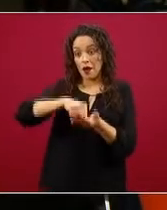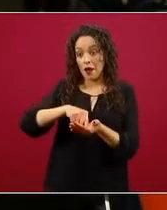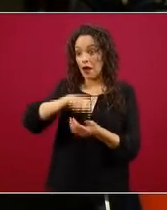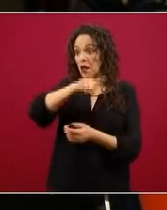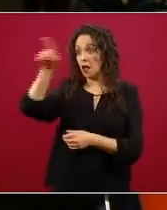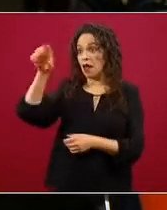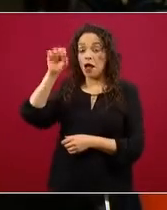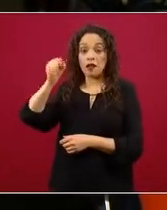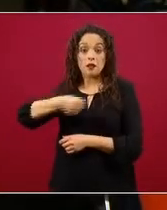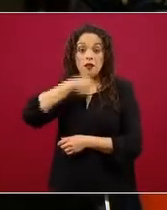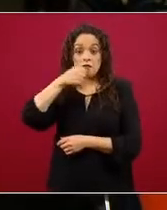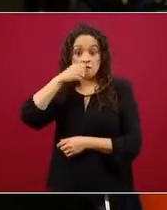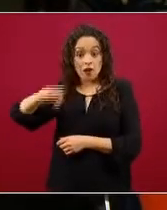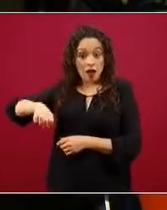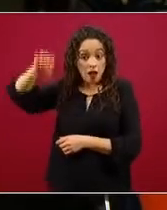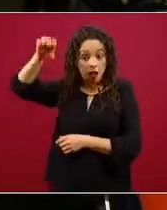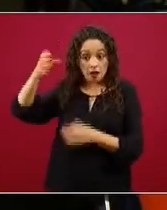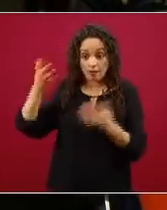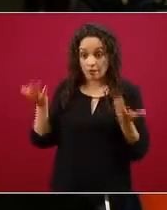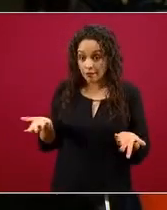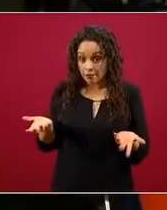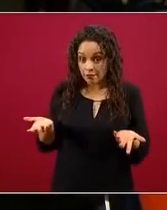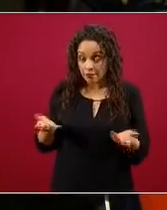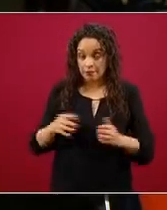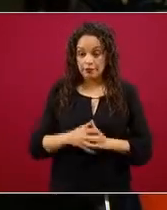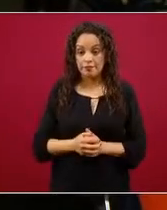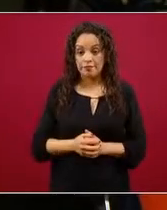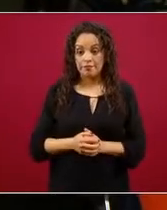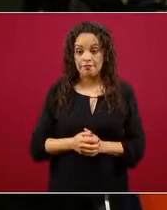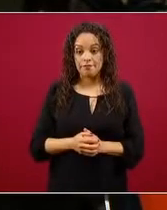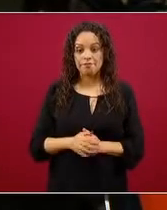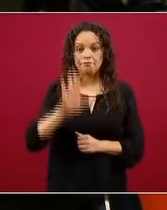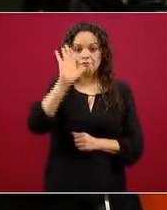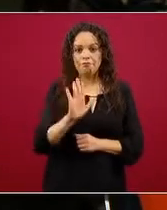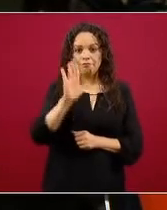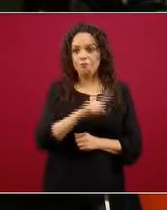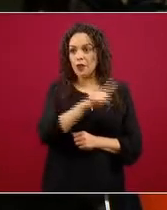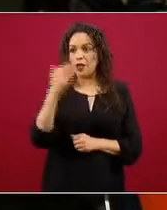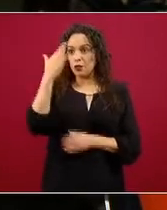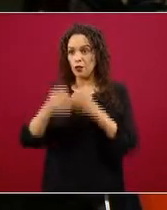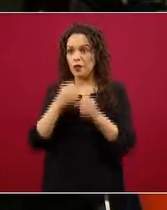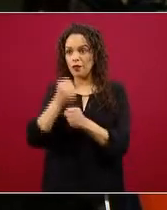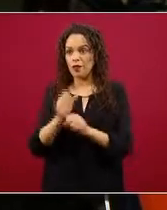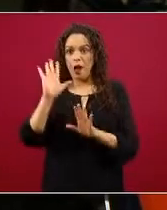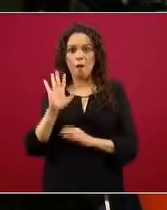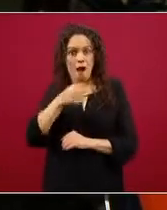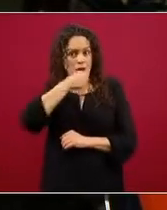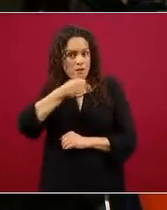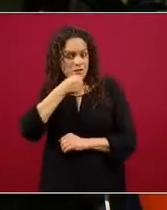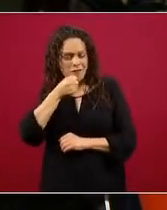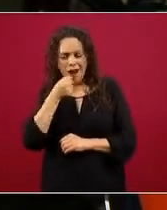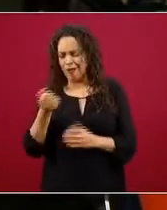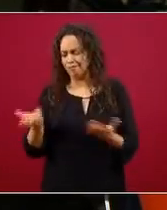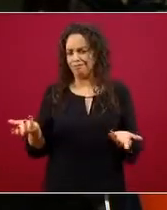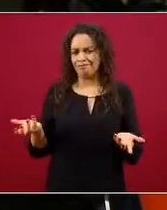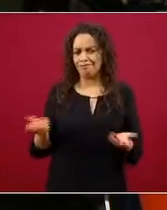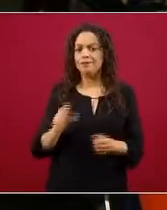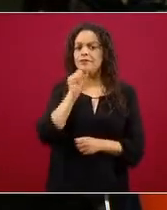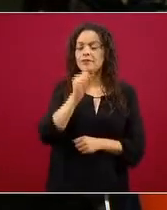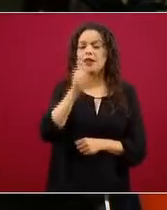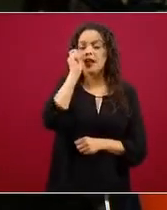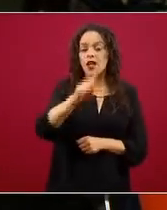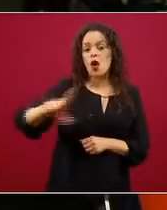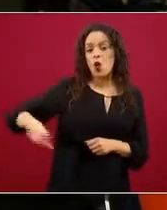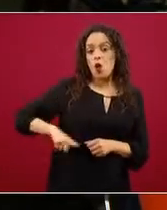chamaco tiene 50 años, básicamente. Y el asunto de fondo es que el mismo gobierno federal,